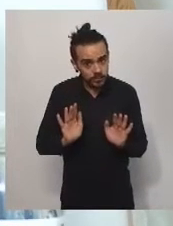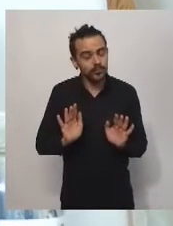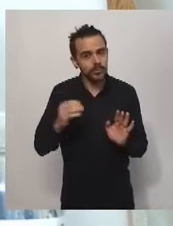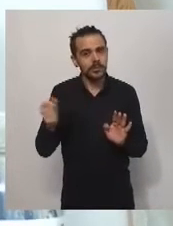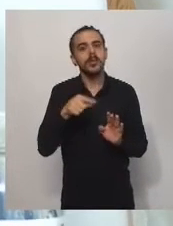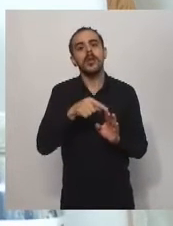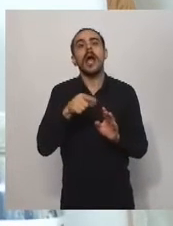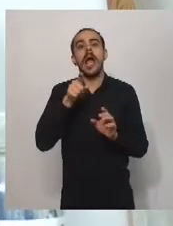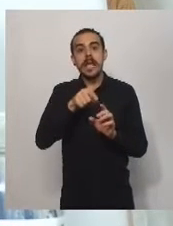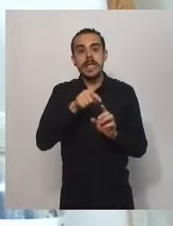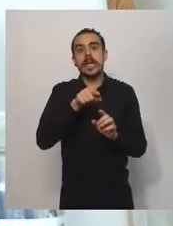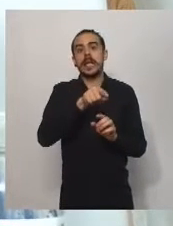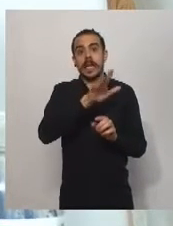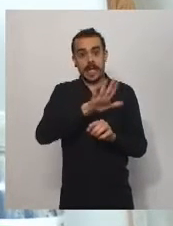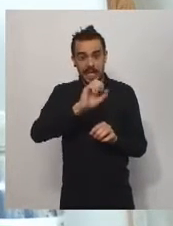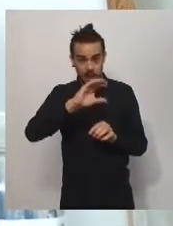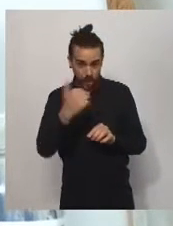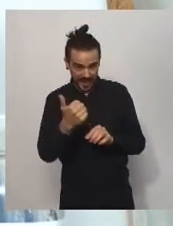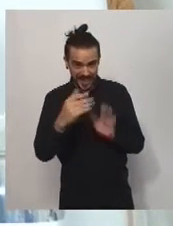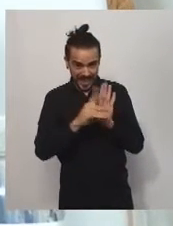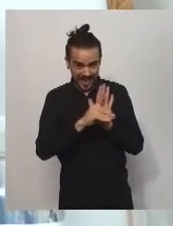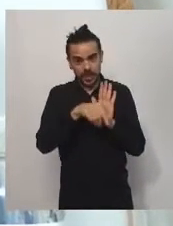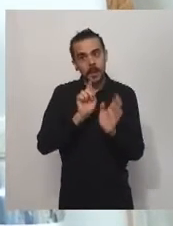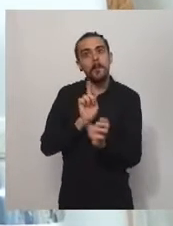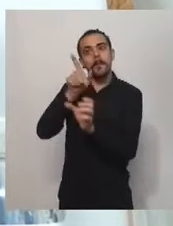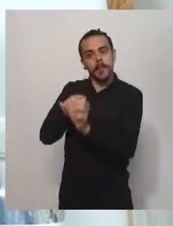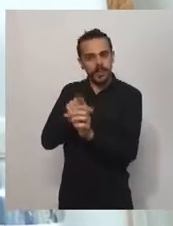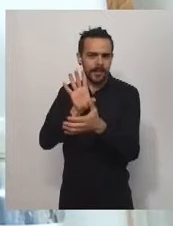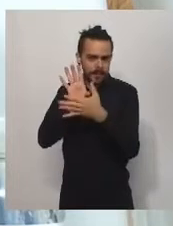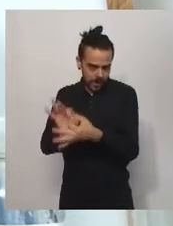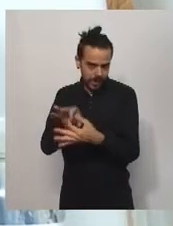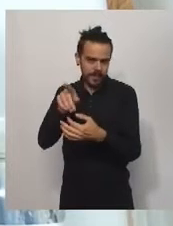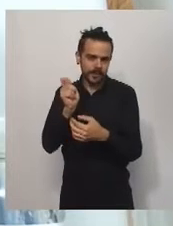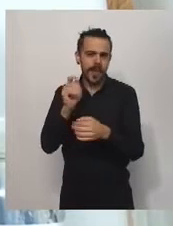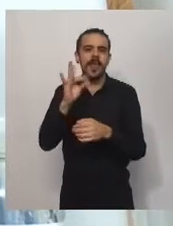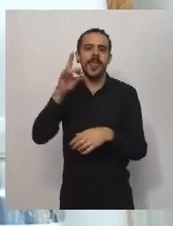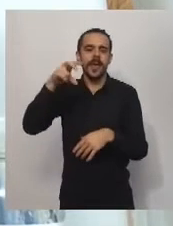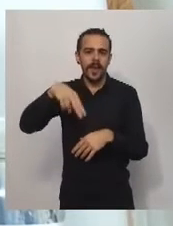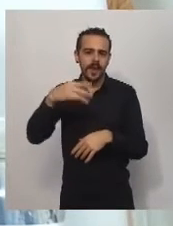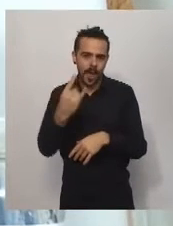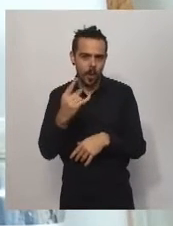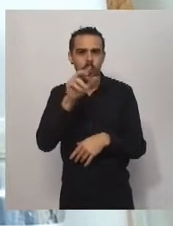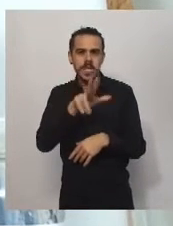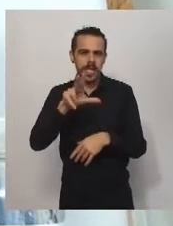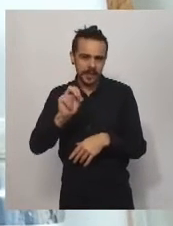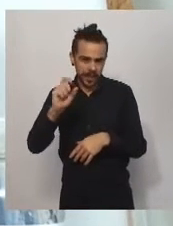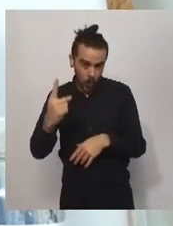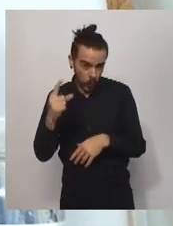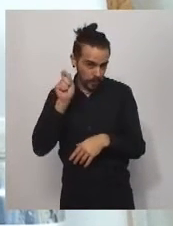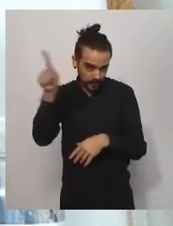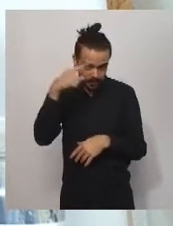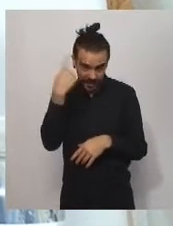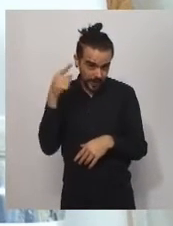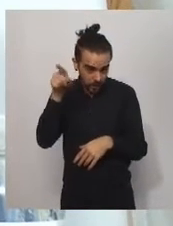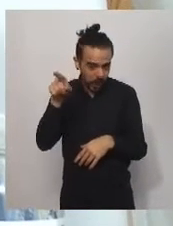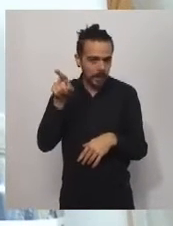301, pero específicamente no estaban encuadradas estas instituciones,